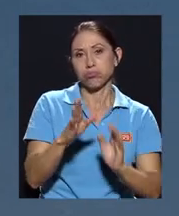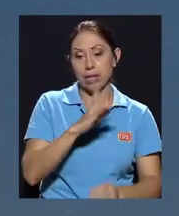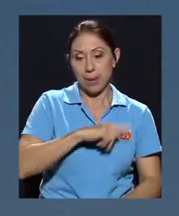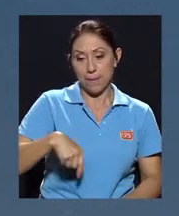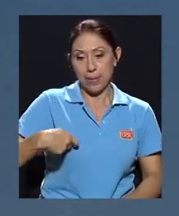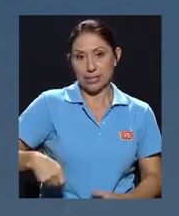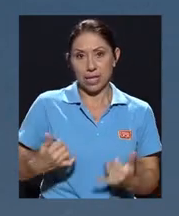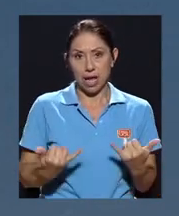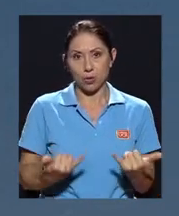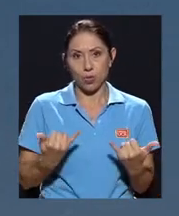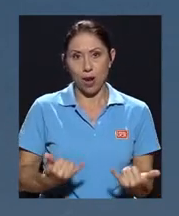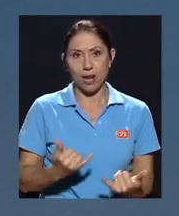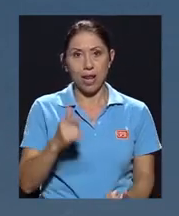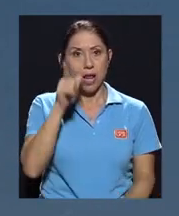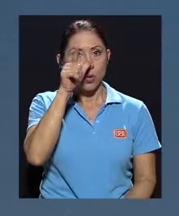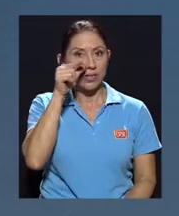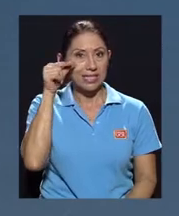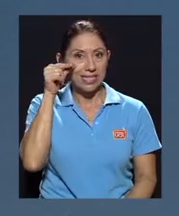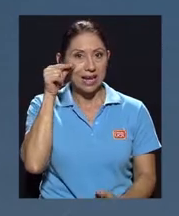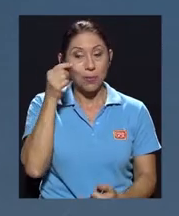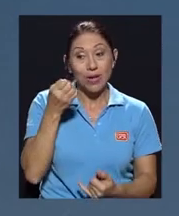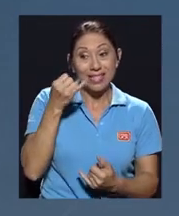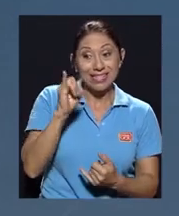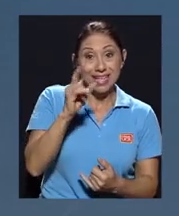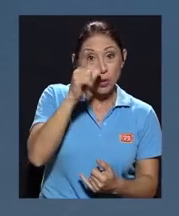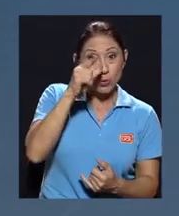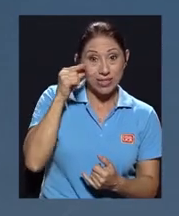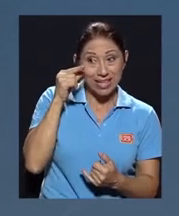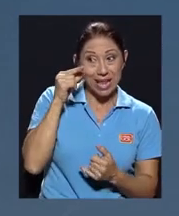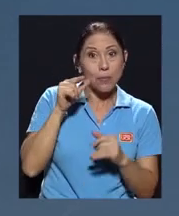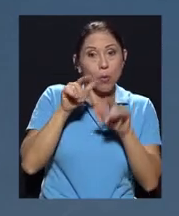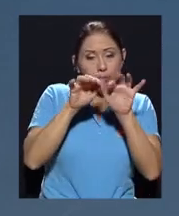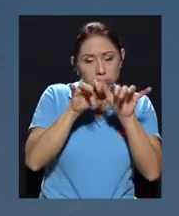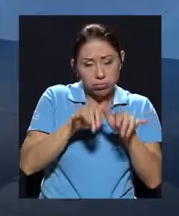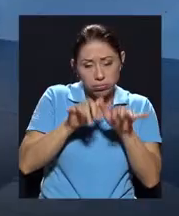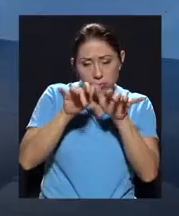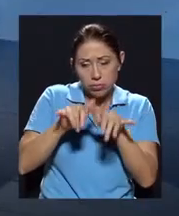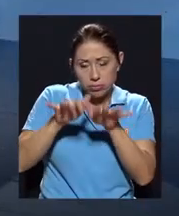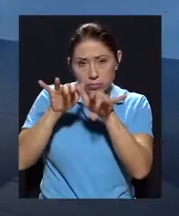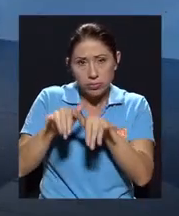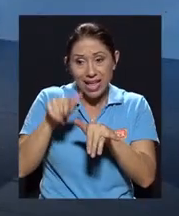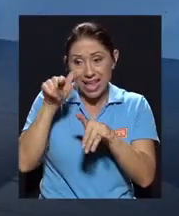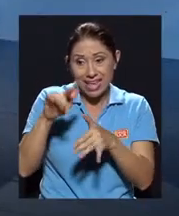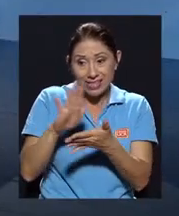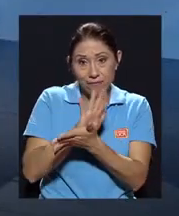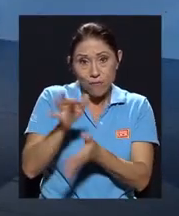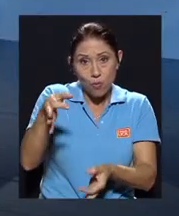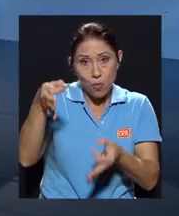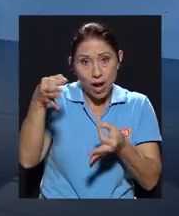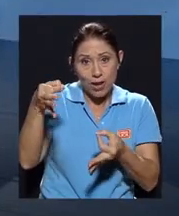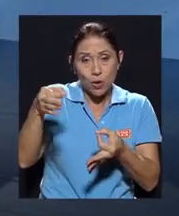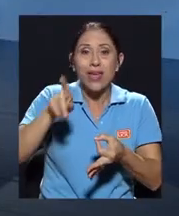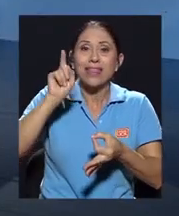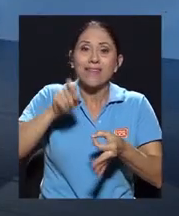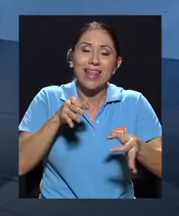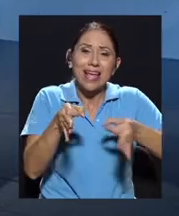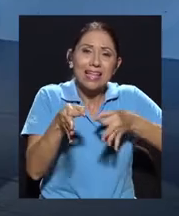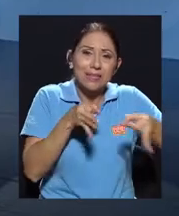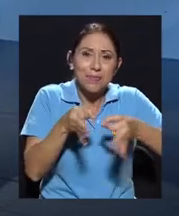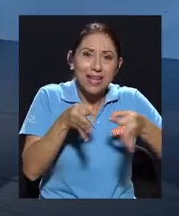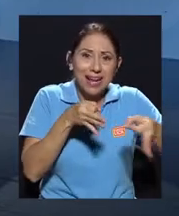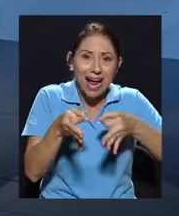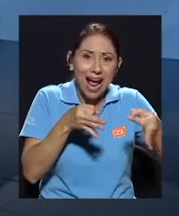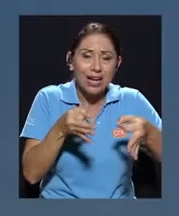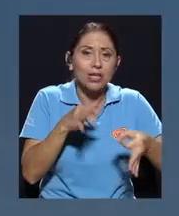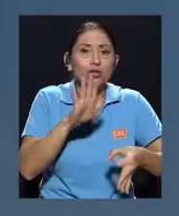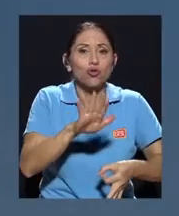presidente actual, don Luis Guillermo, si don Luis Guillermo hubiese completado este formulario, hubiese tenido que dar explicaciones sobre cada uno de sus viajes